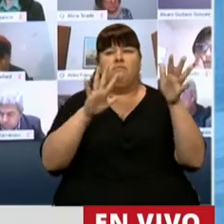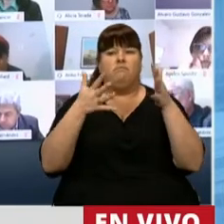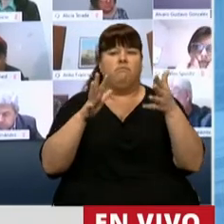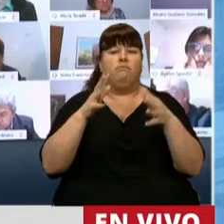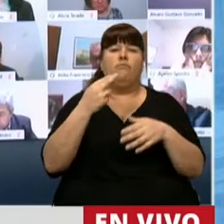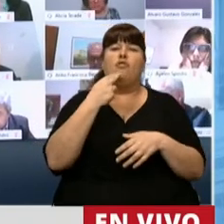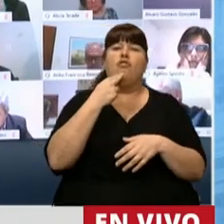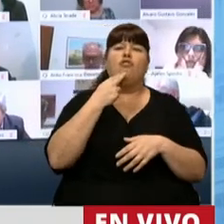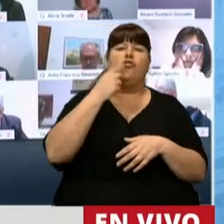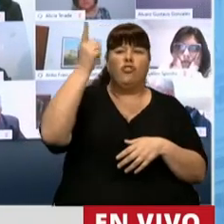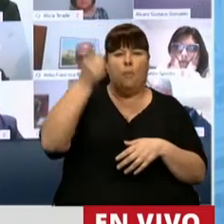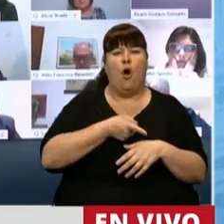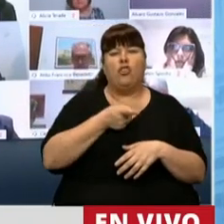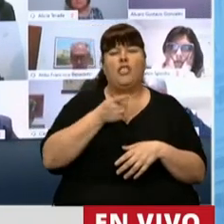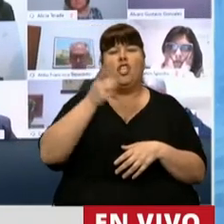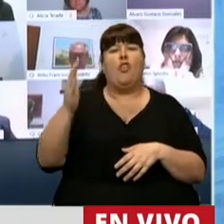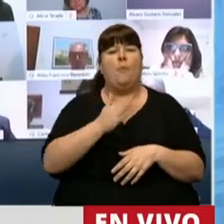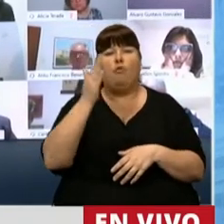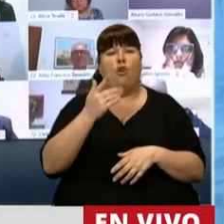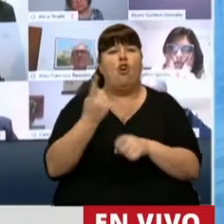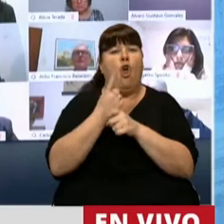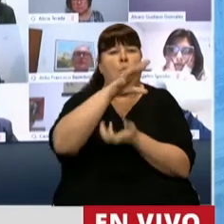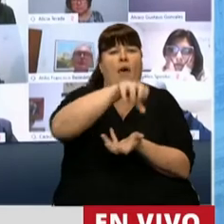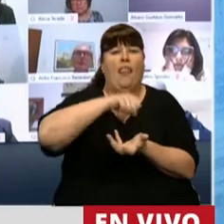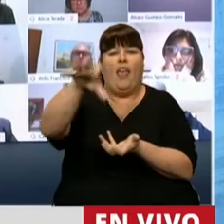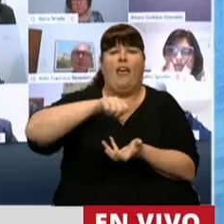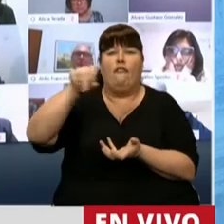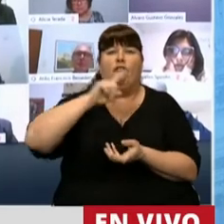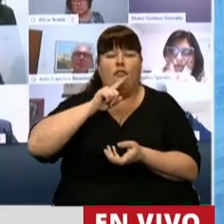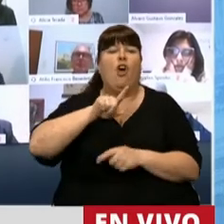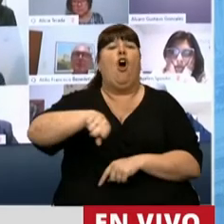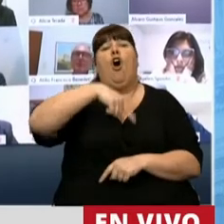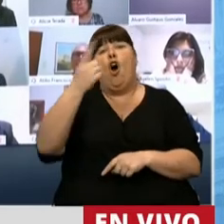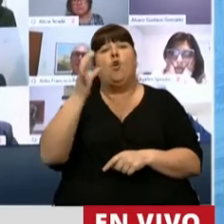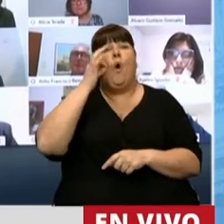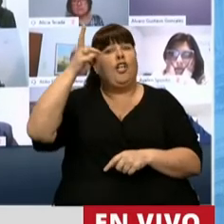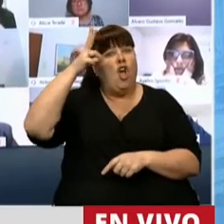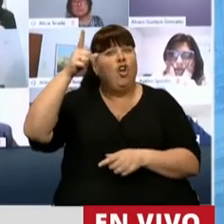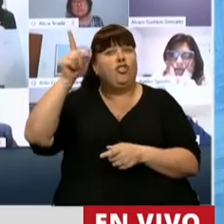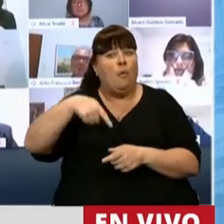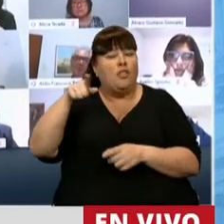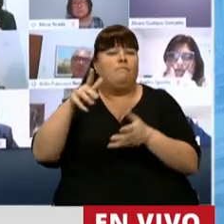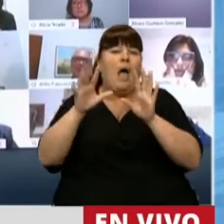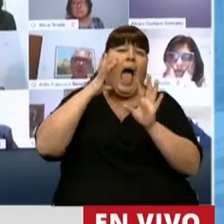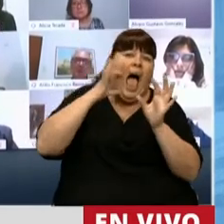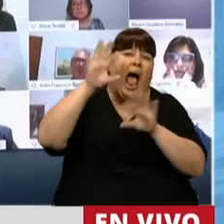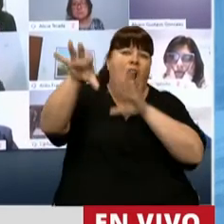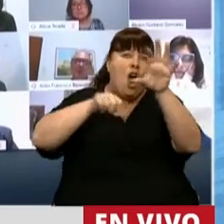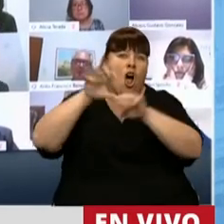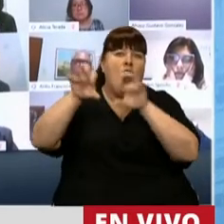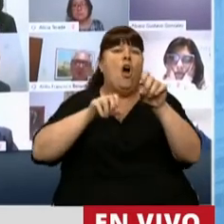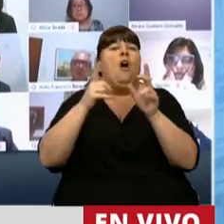un 11% de productores no pudo cosechar y otro 48% lo hizo parcialmente